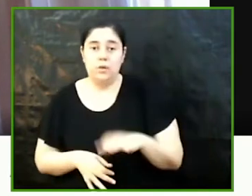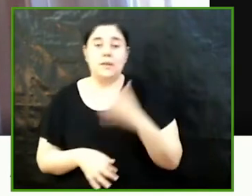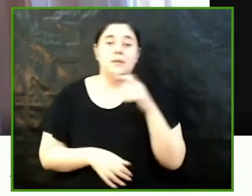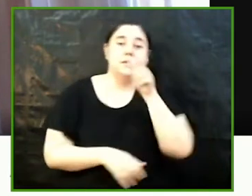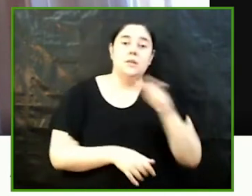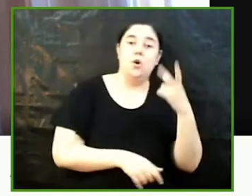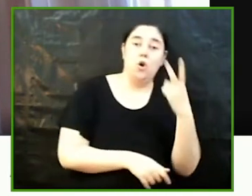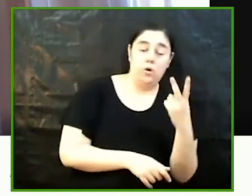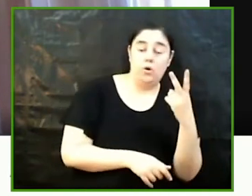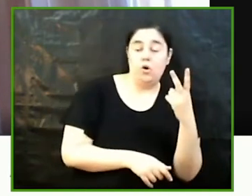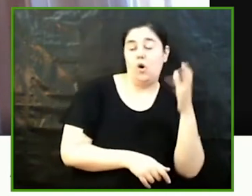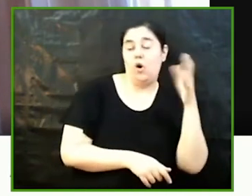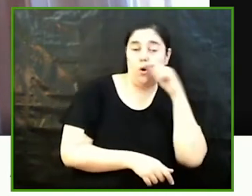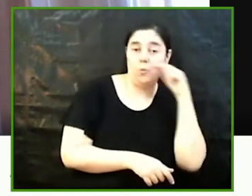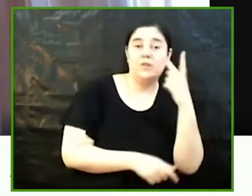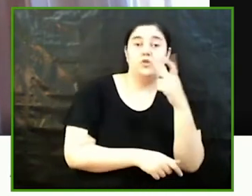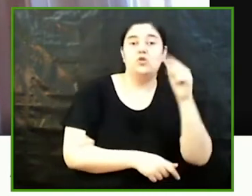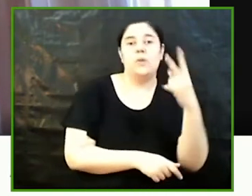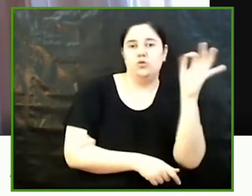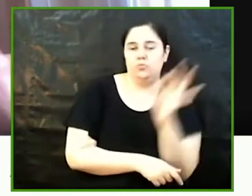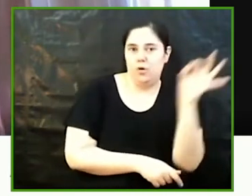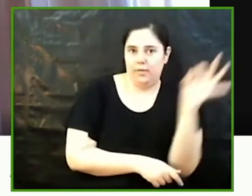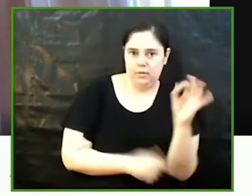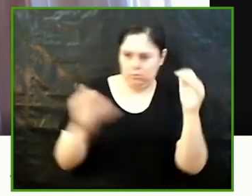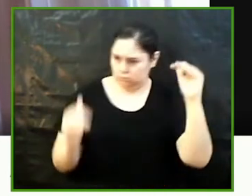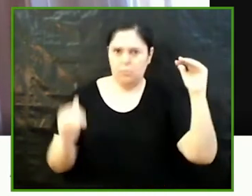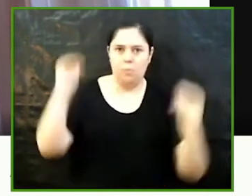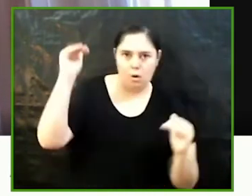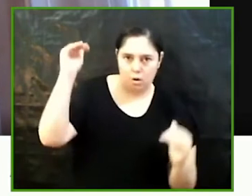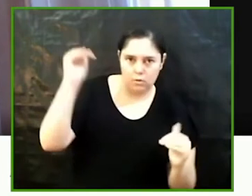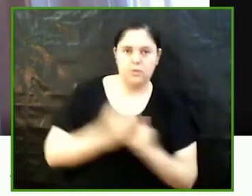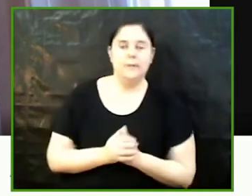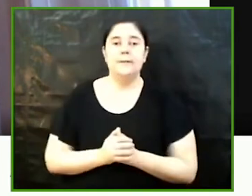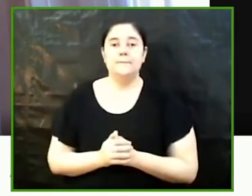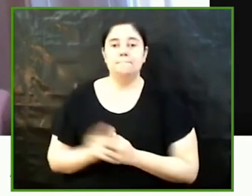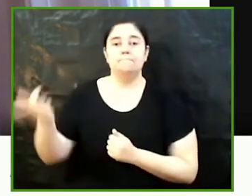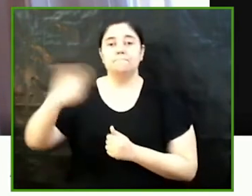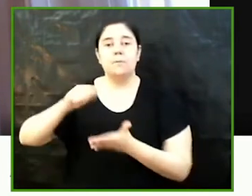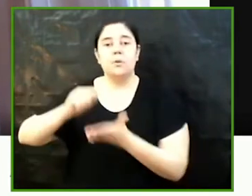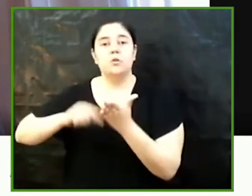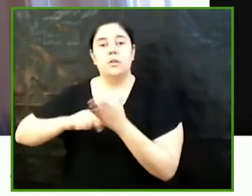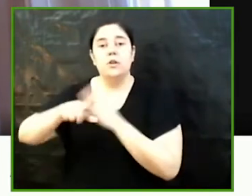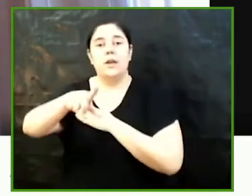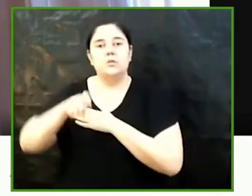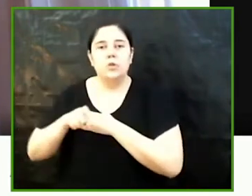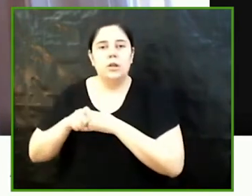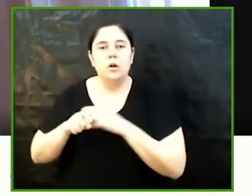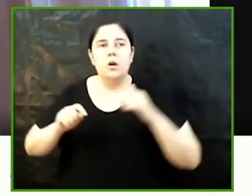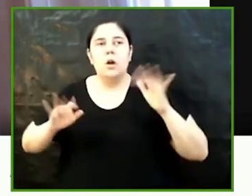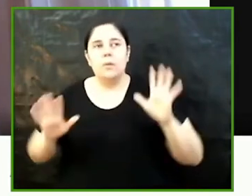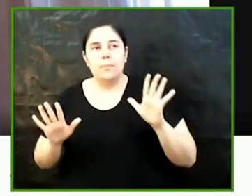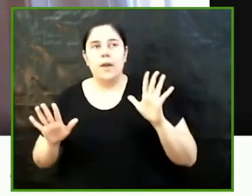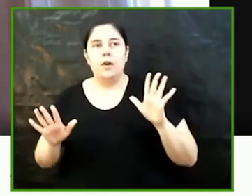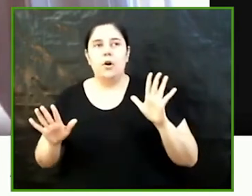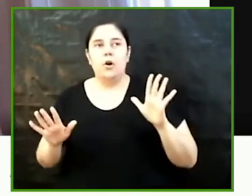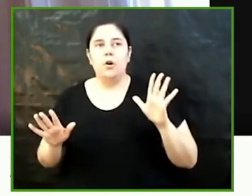% de los hombres en el mismo año bien es cierto que ya han escogido este tipo de contratación pero no podemos desvincular esta decisión de